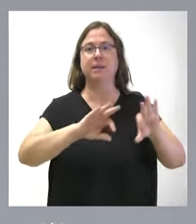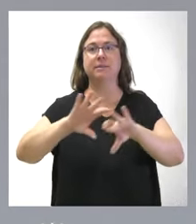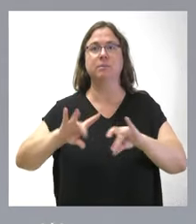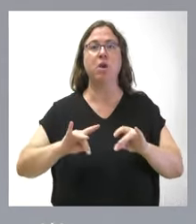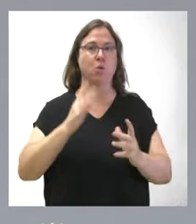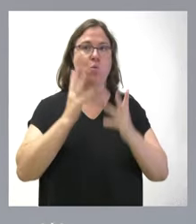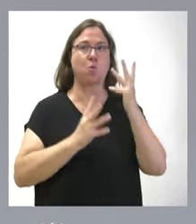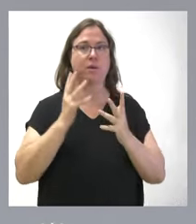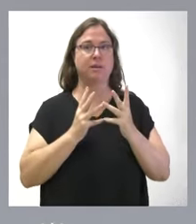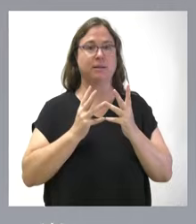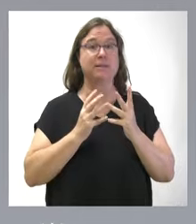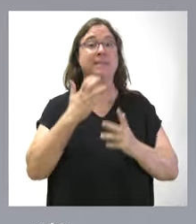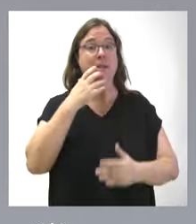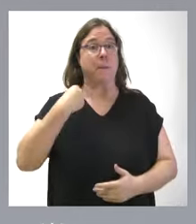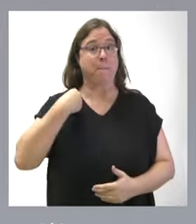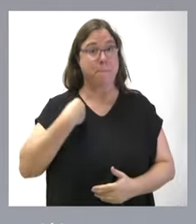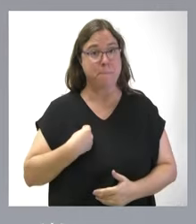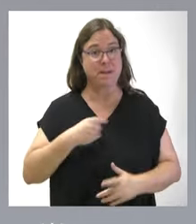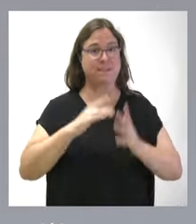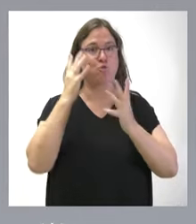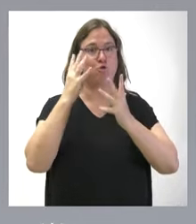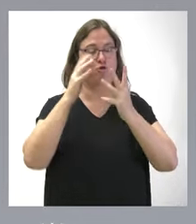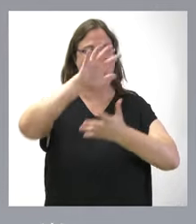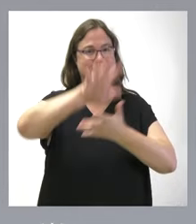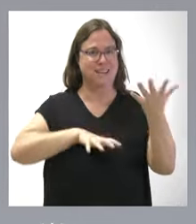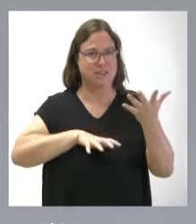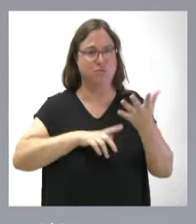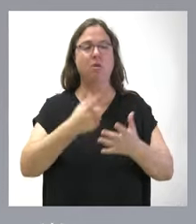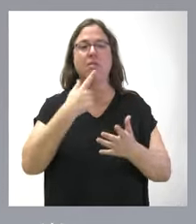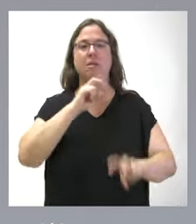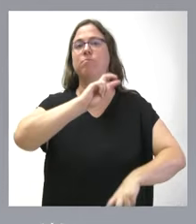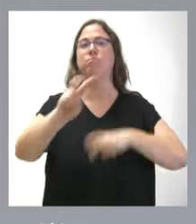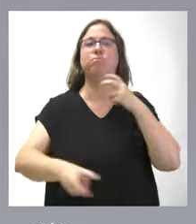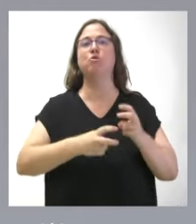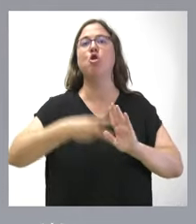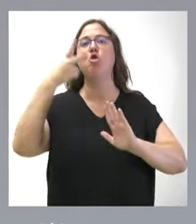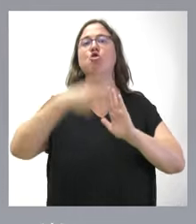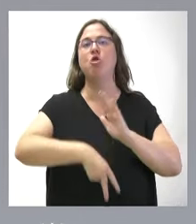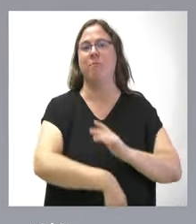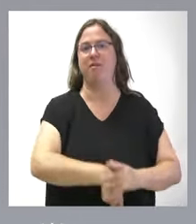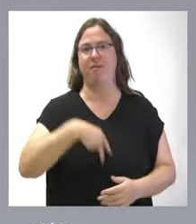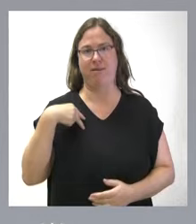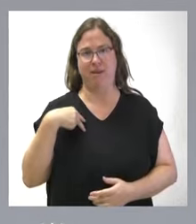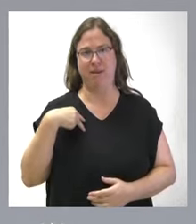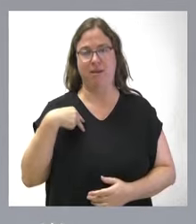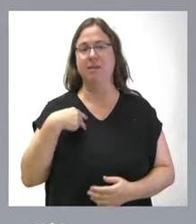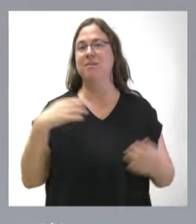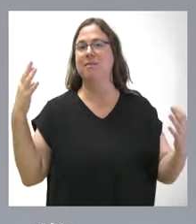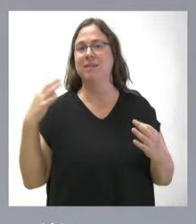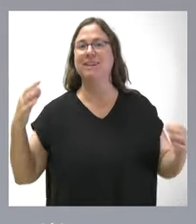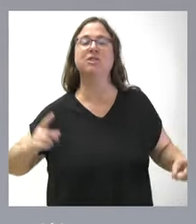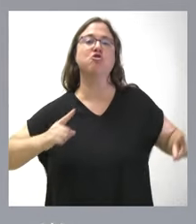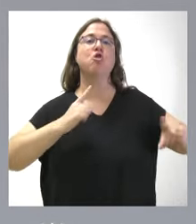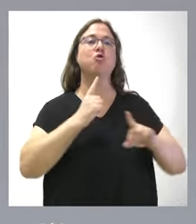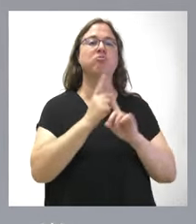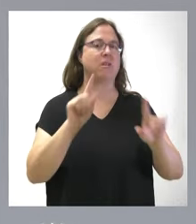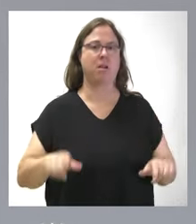El hecho de que el mismo texto legal aborde modificaciones de normas generales es contrario a lo que la